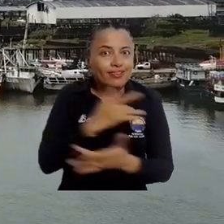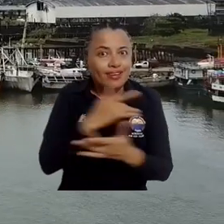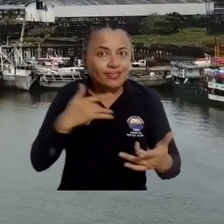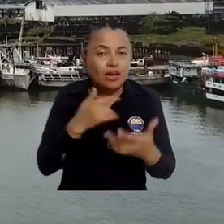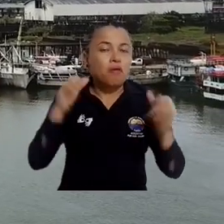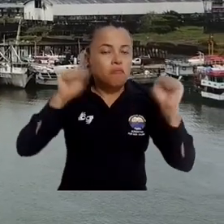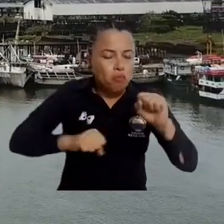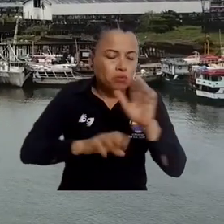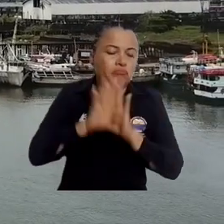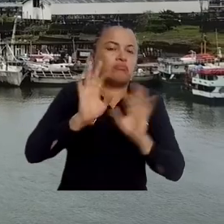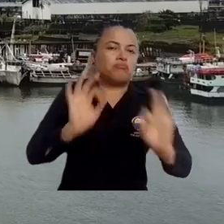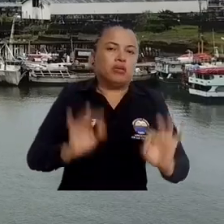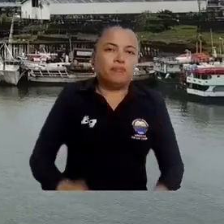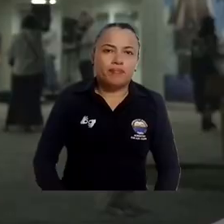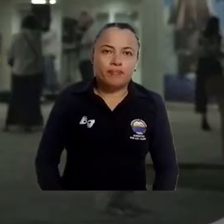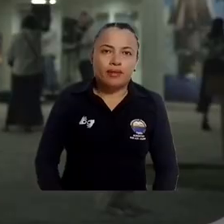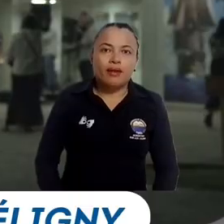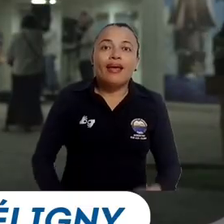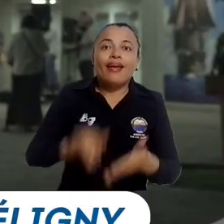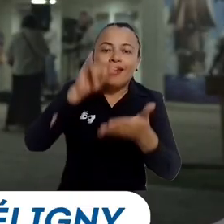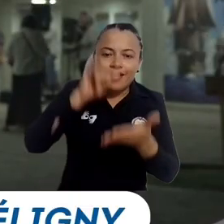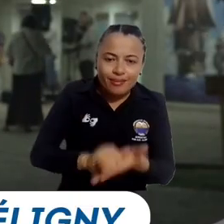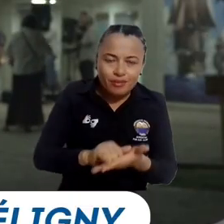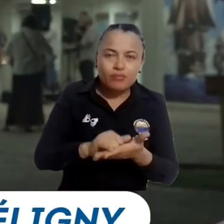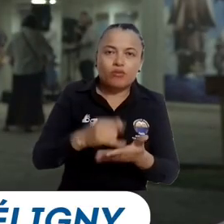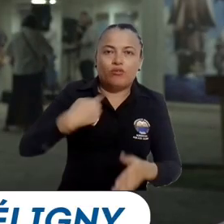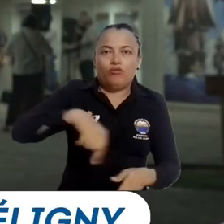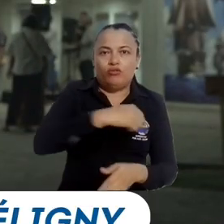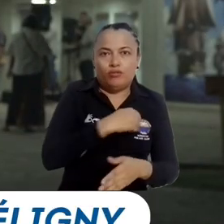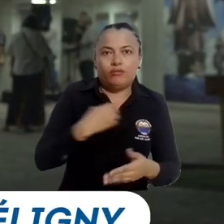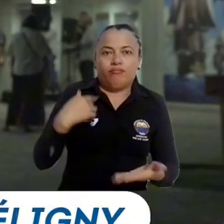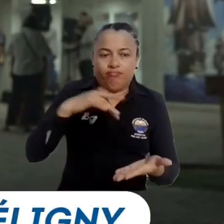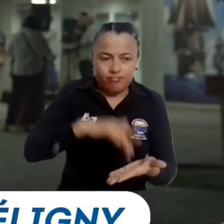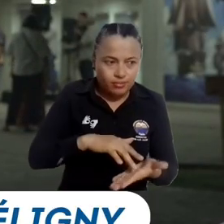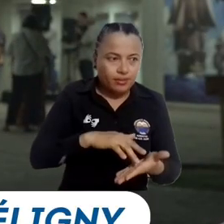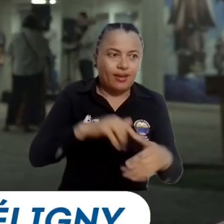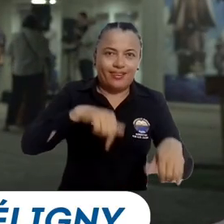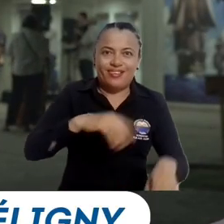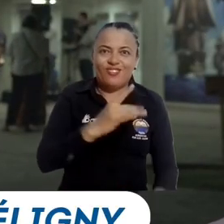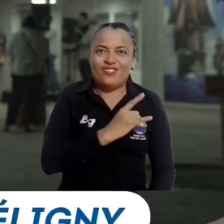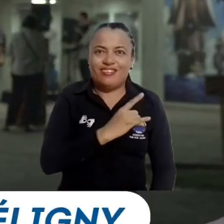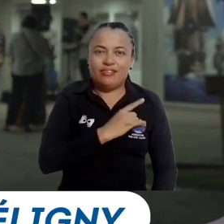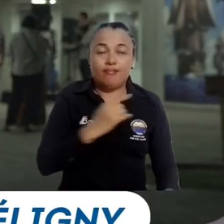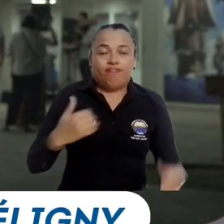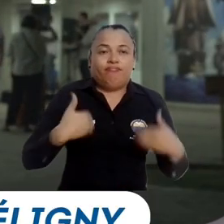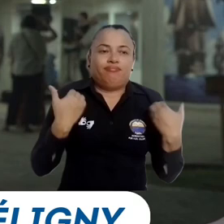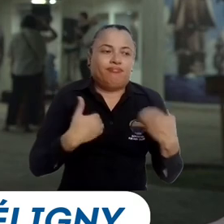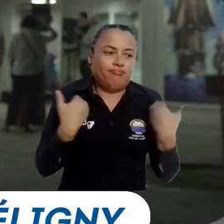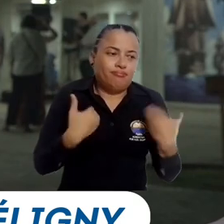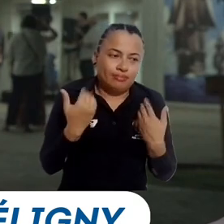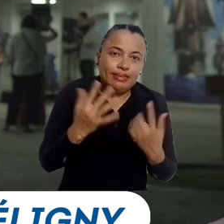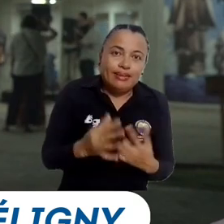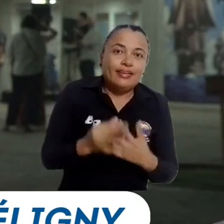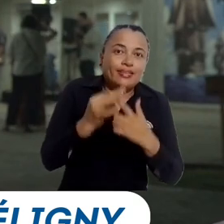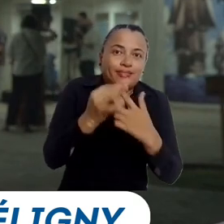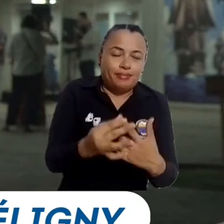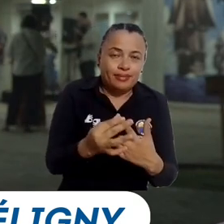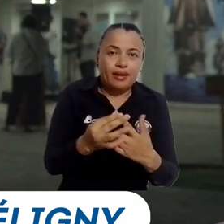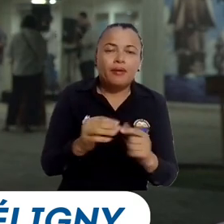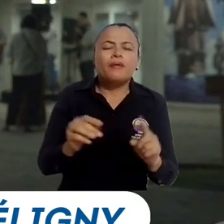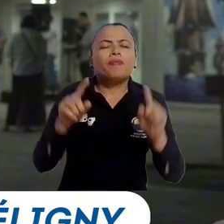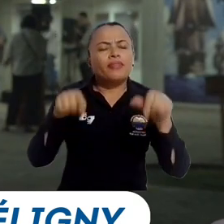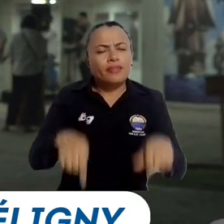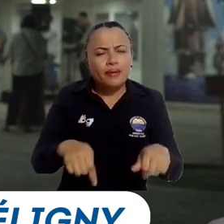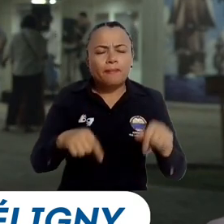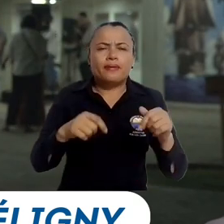riqueza sana para los países se puedan desarrollar. Y en ese sentido no solamente ha sido muy grato estar aquí en esta